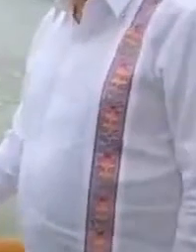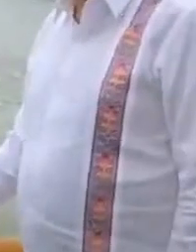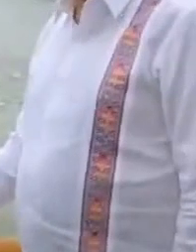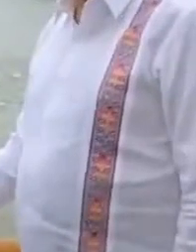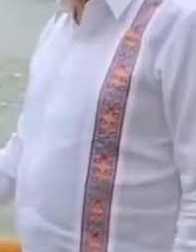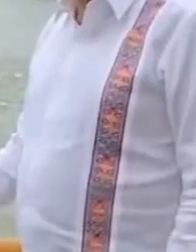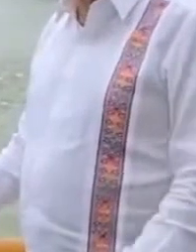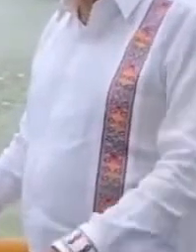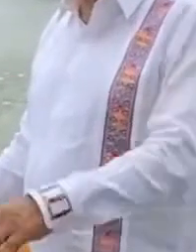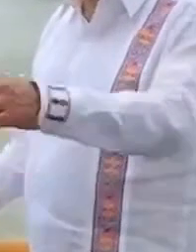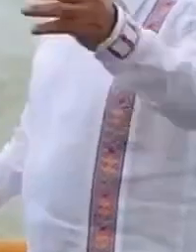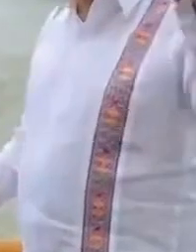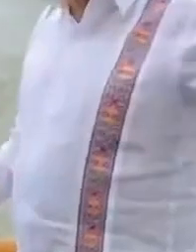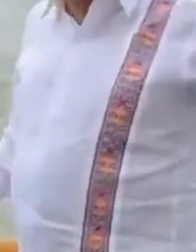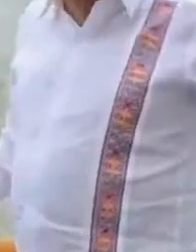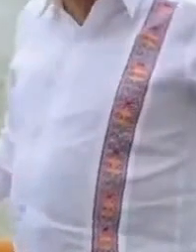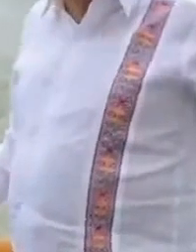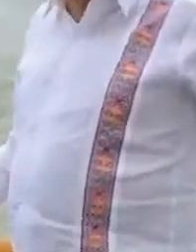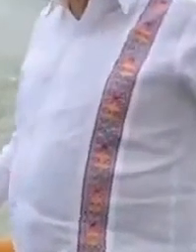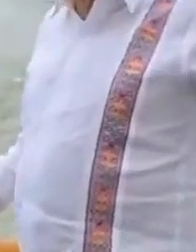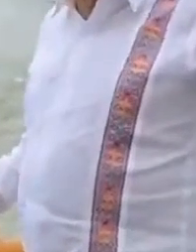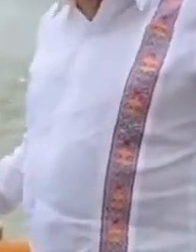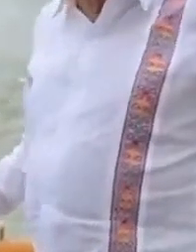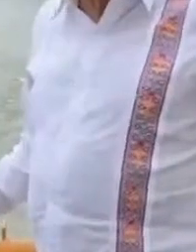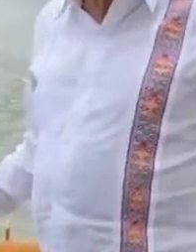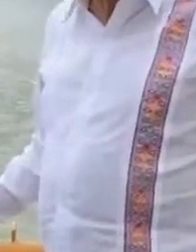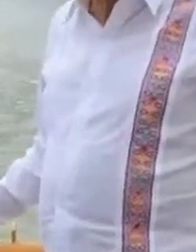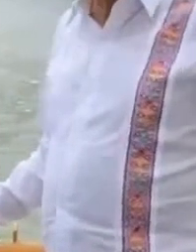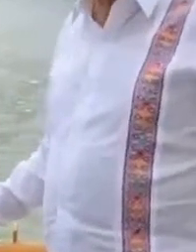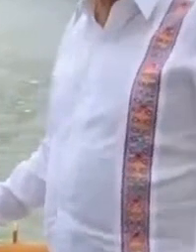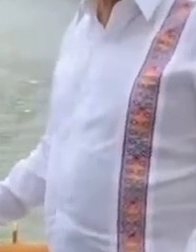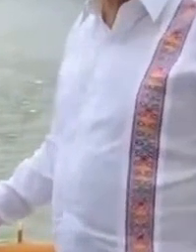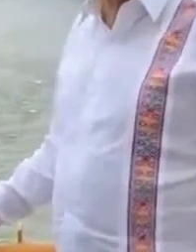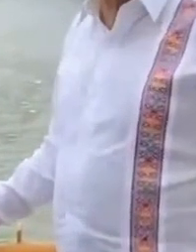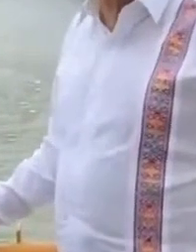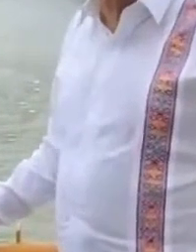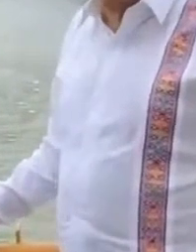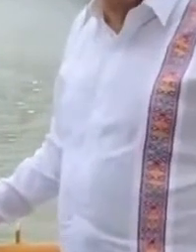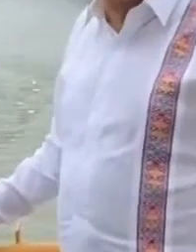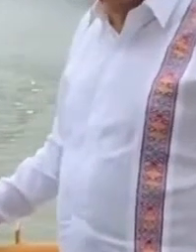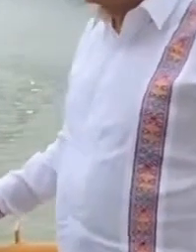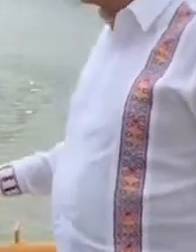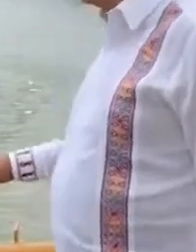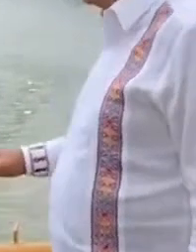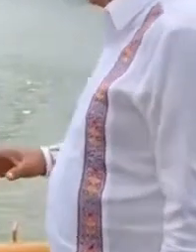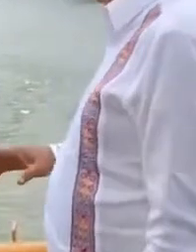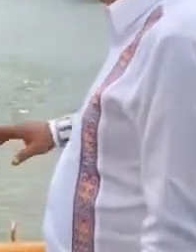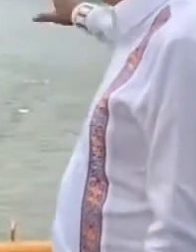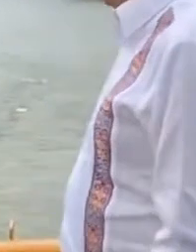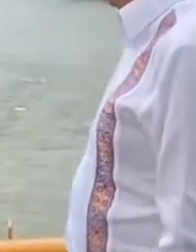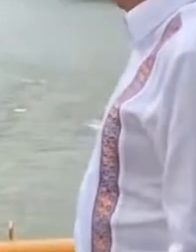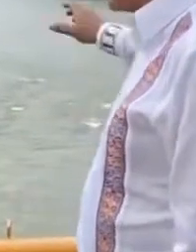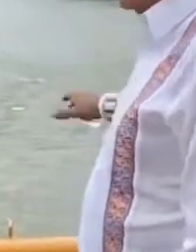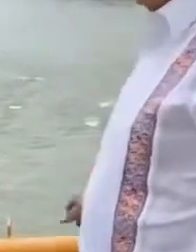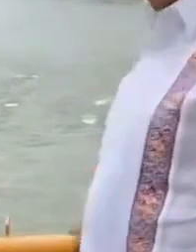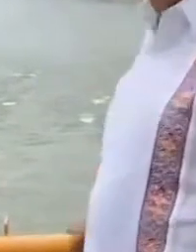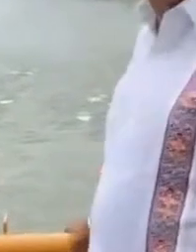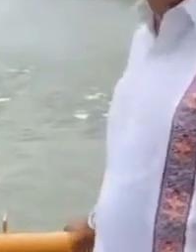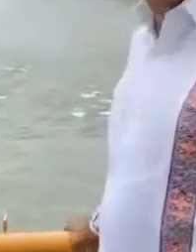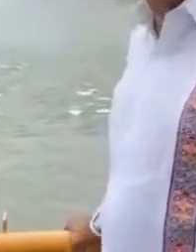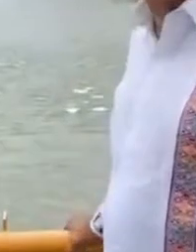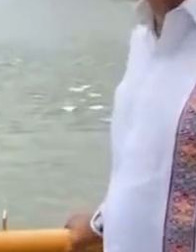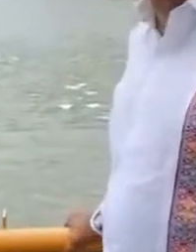Que después de que se combate el huachicoleo nacional, llega el contrabando internacional. Es un huachicoleo internacional.